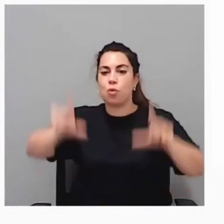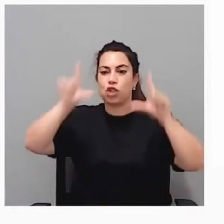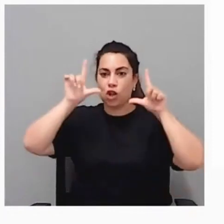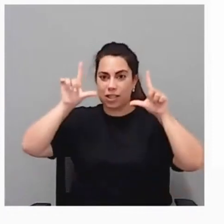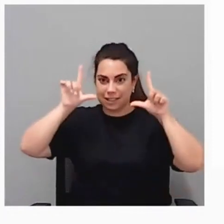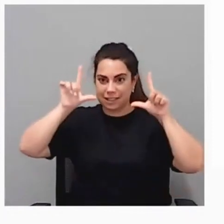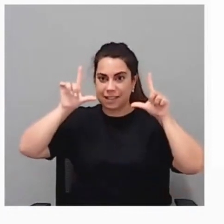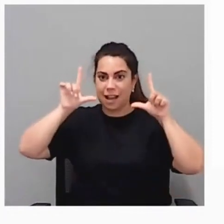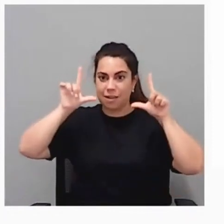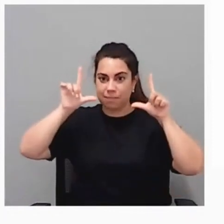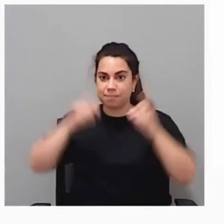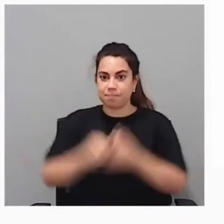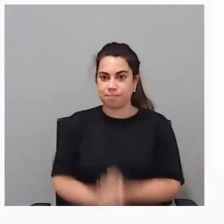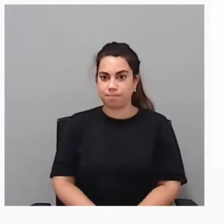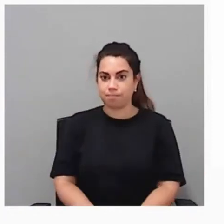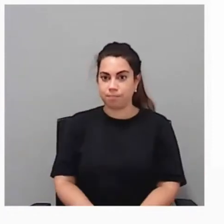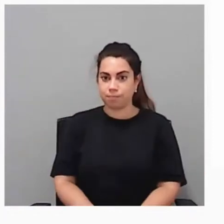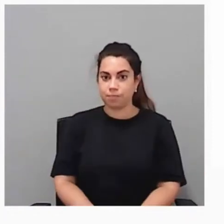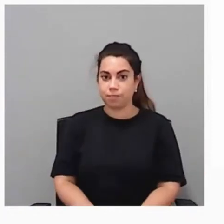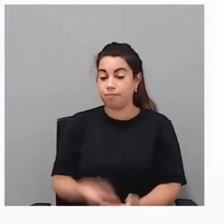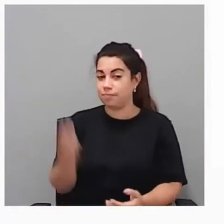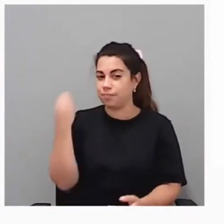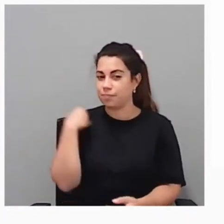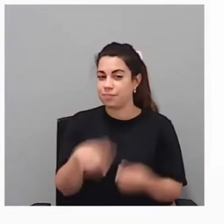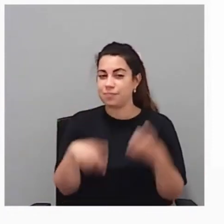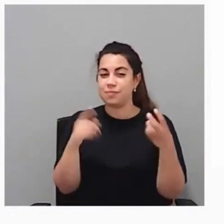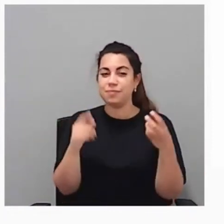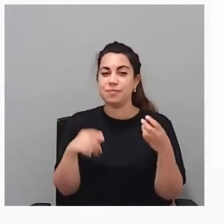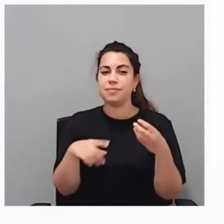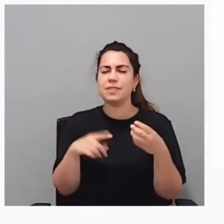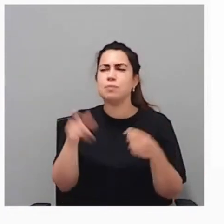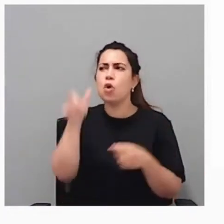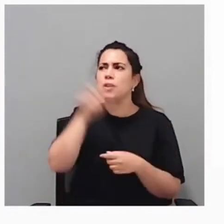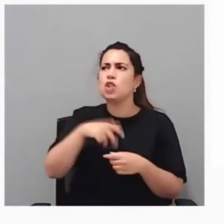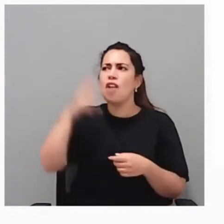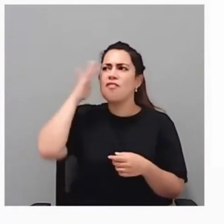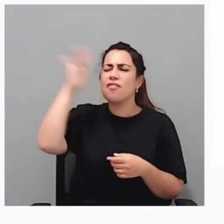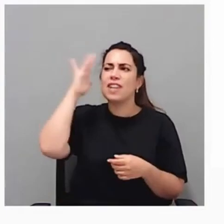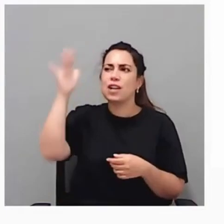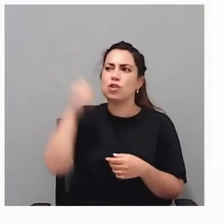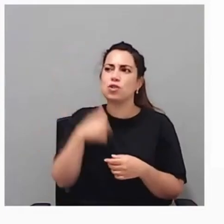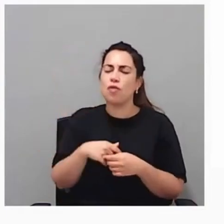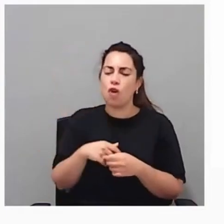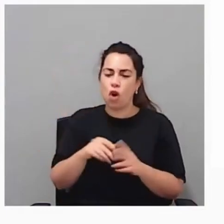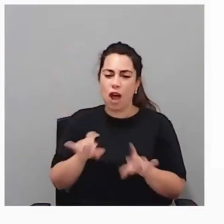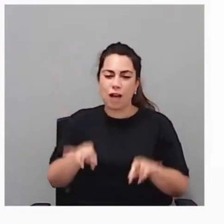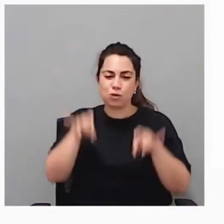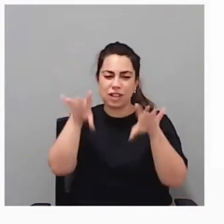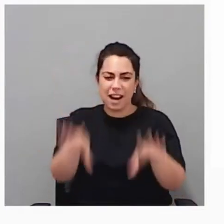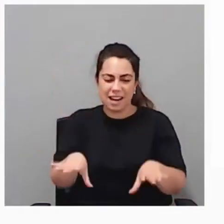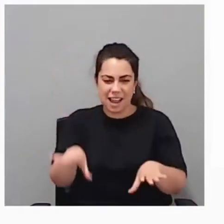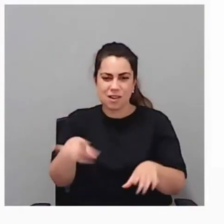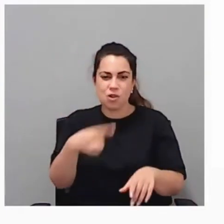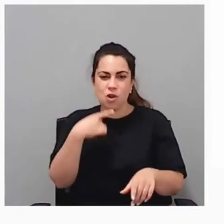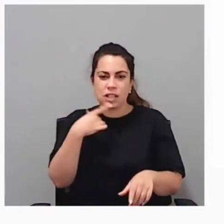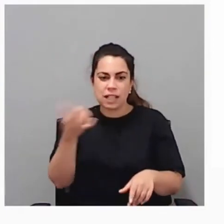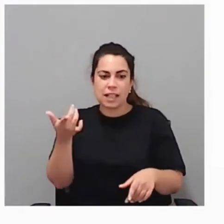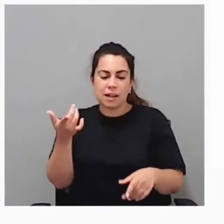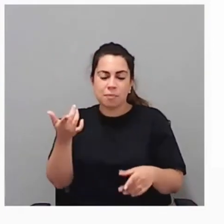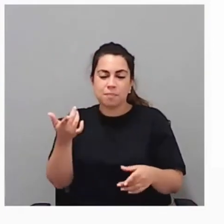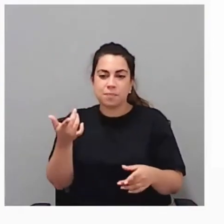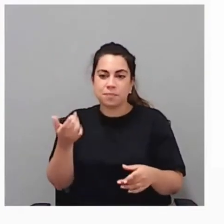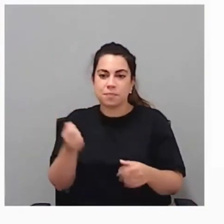Es un poco lo que dice el filósofo australiano-roman Cranaric en ese pensamiento catedral que él define en el libro de